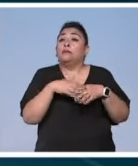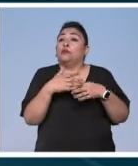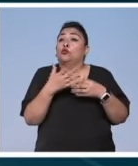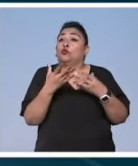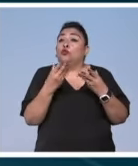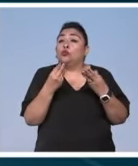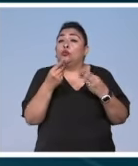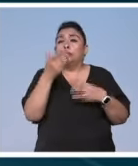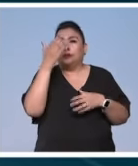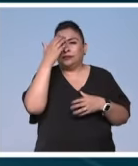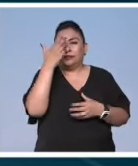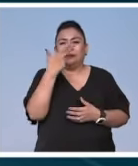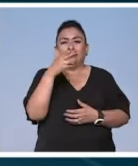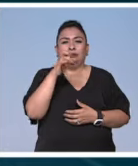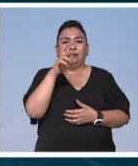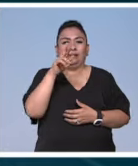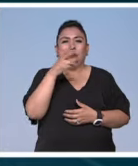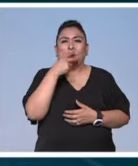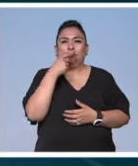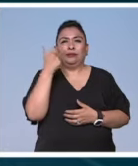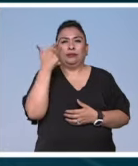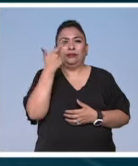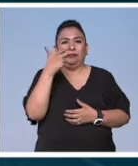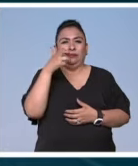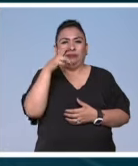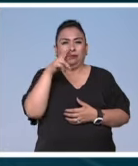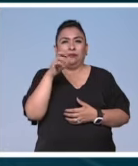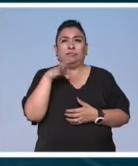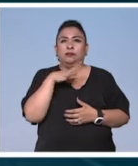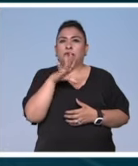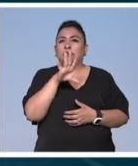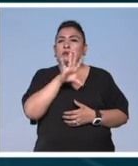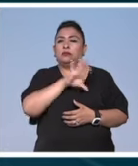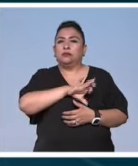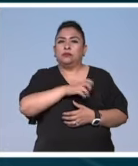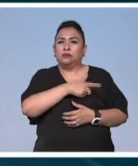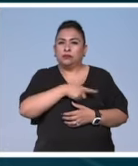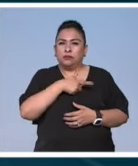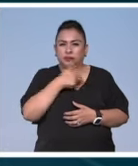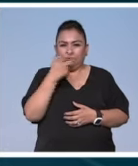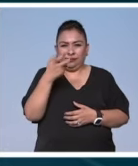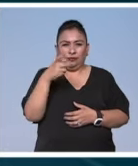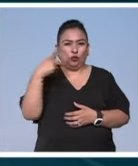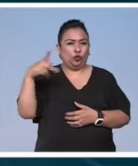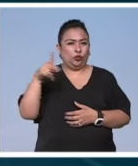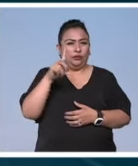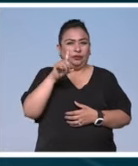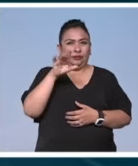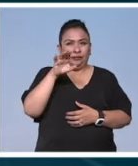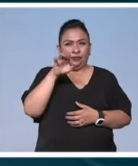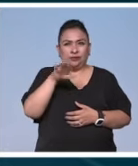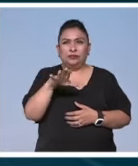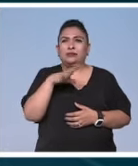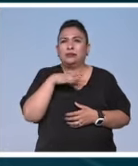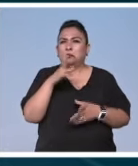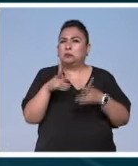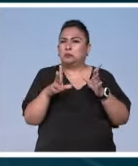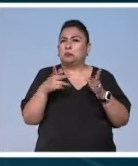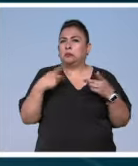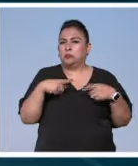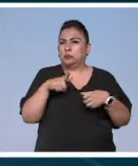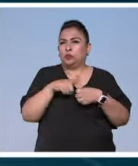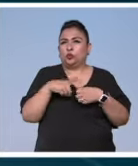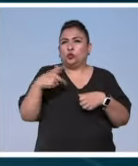cuando conoce a Hilario Galguera, galerista que se aficiona mucho a la obra de Damien Hirst. A partir de una plática muy